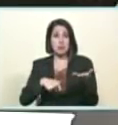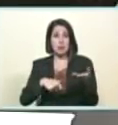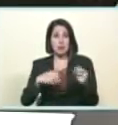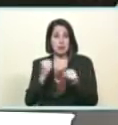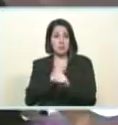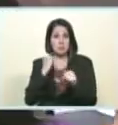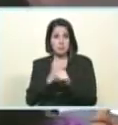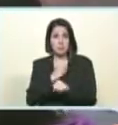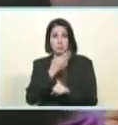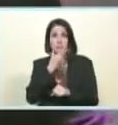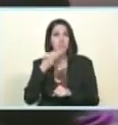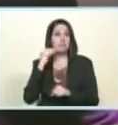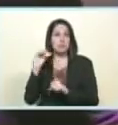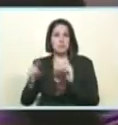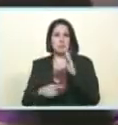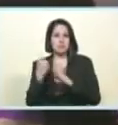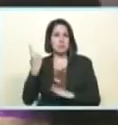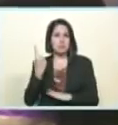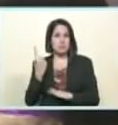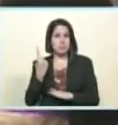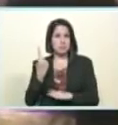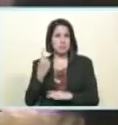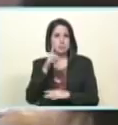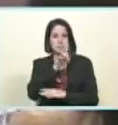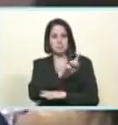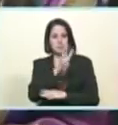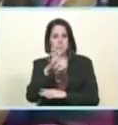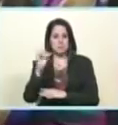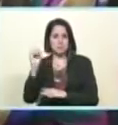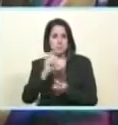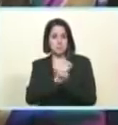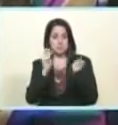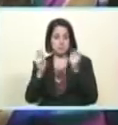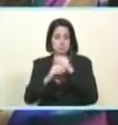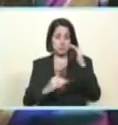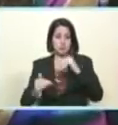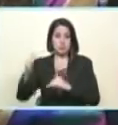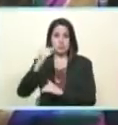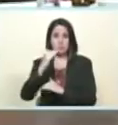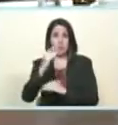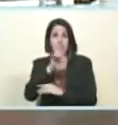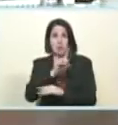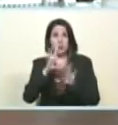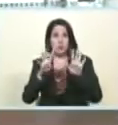juvenil de 140 a 190 mil bolívares